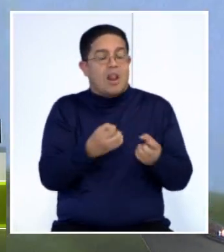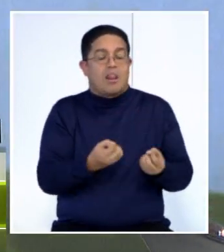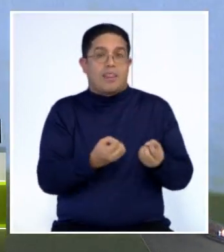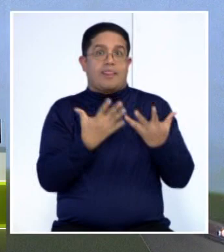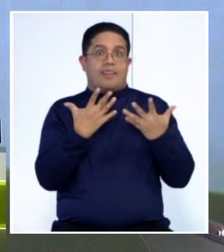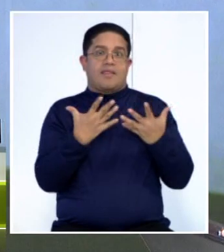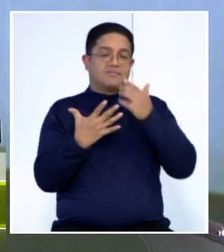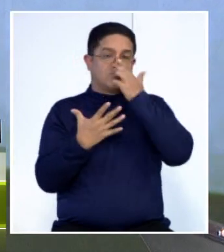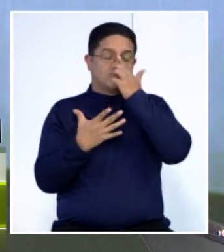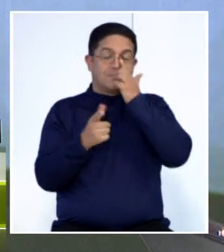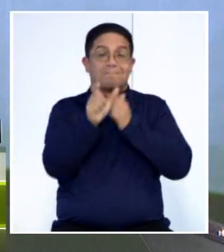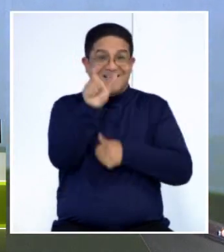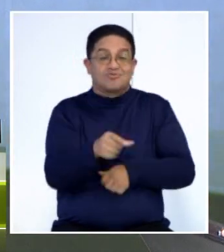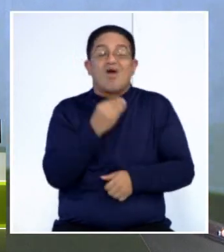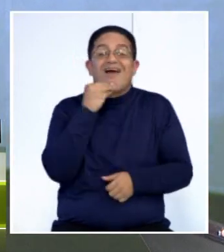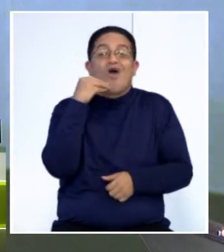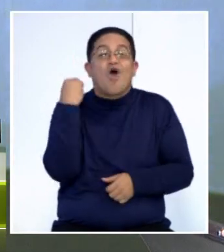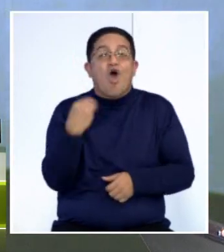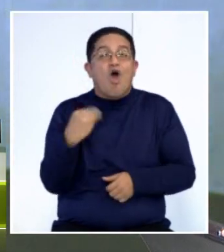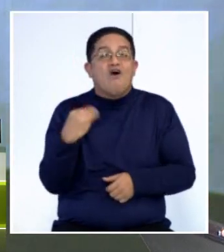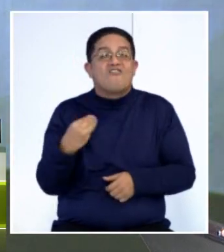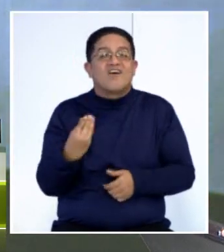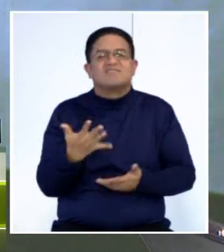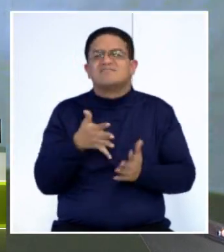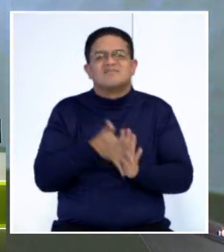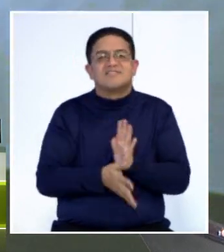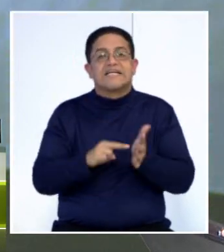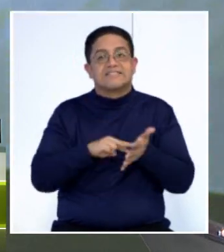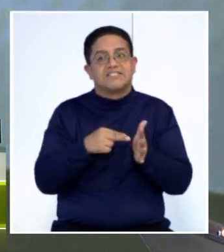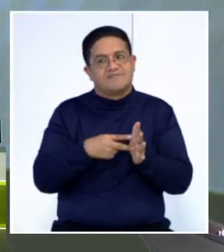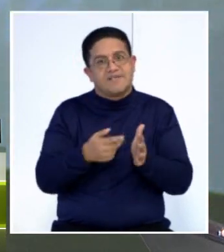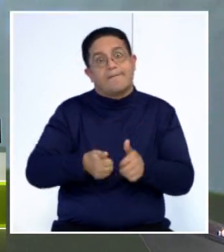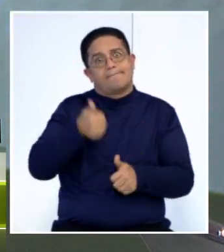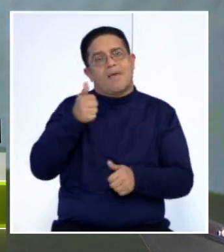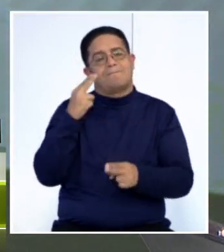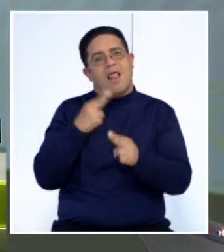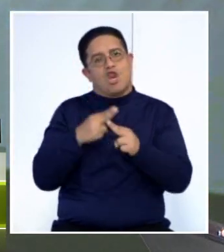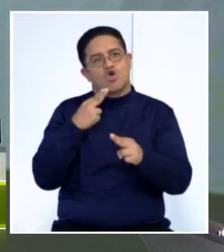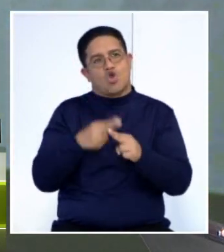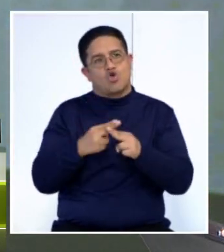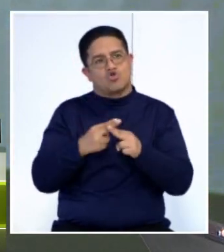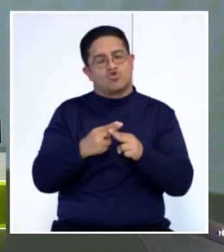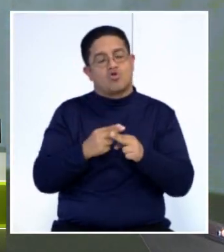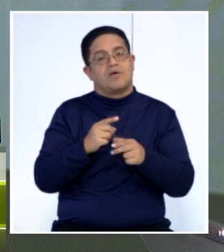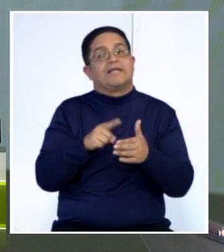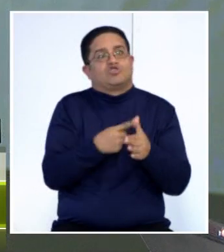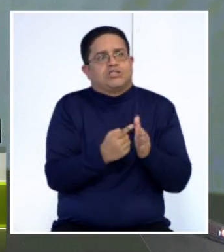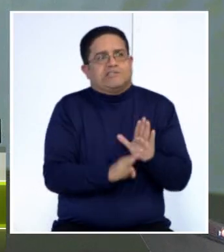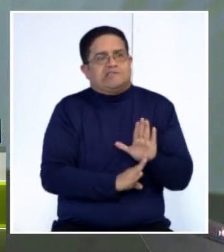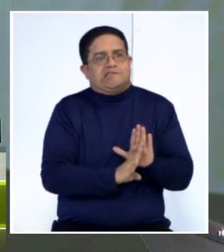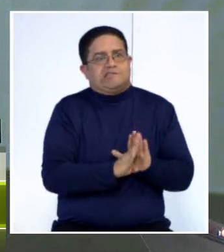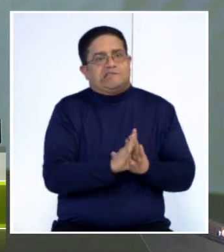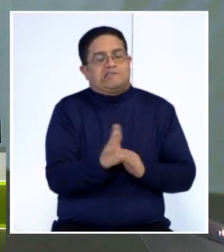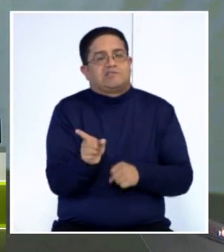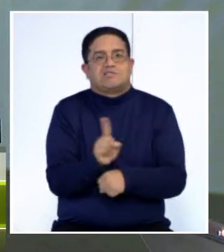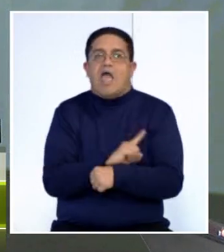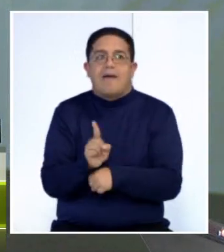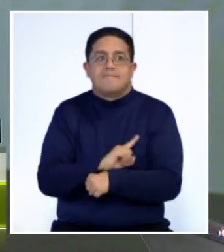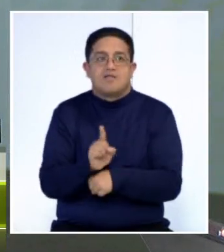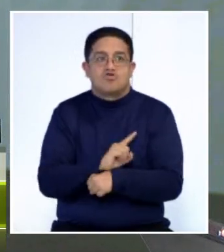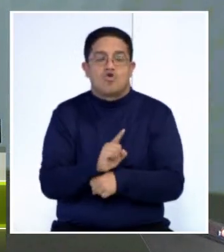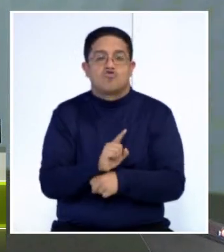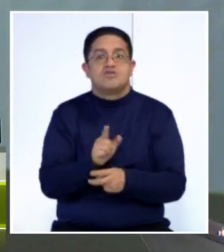edades tan tempranas, por lo general la enfermedad es mucho más agresiva. Y entonces la evolución es mucho más tórpida y el paciente